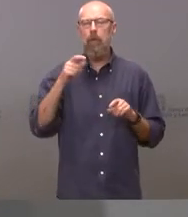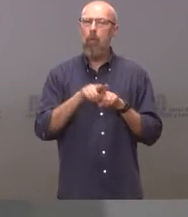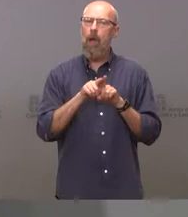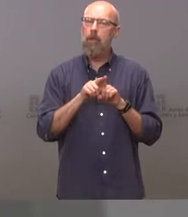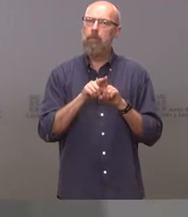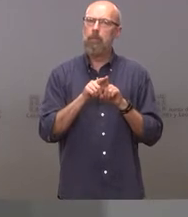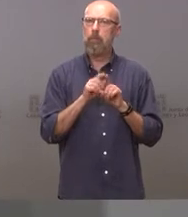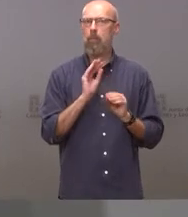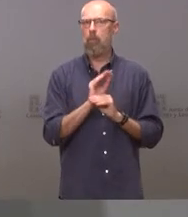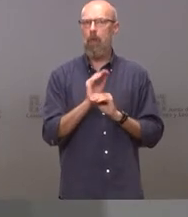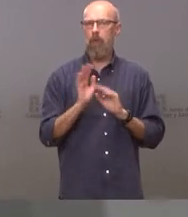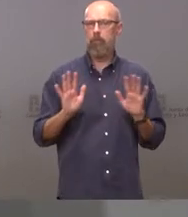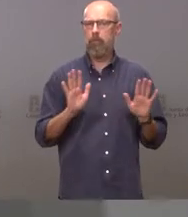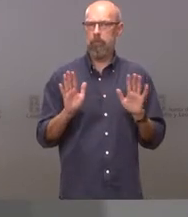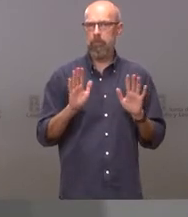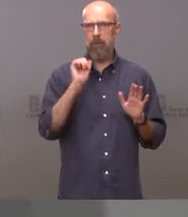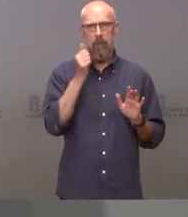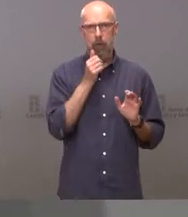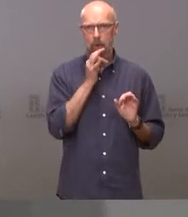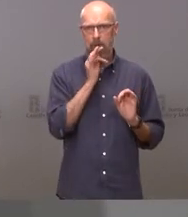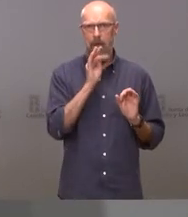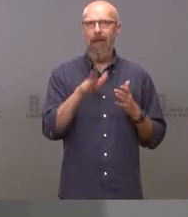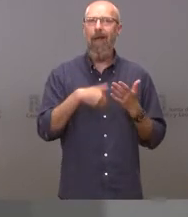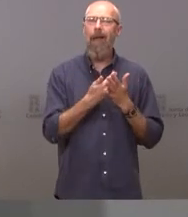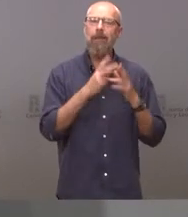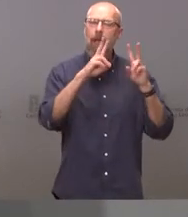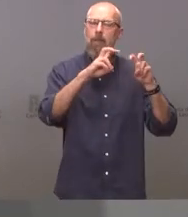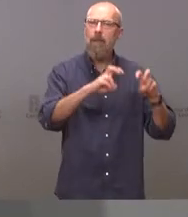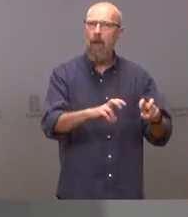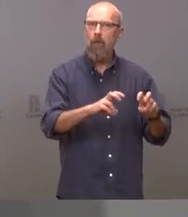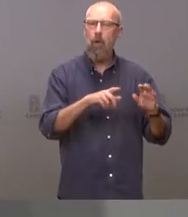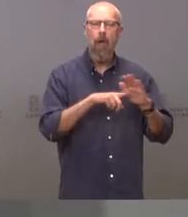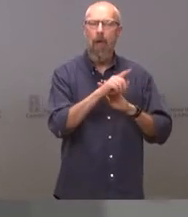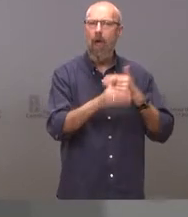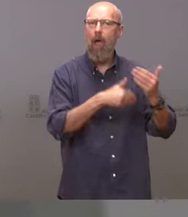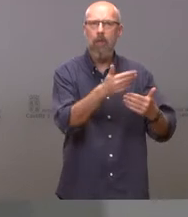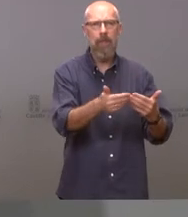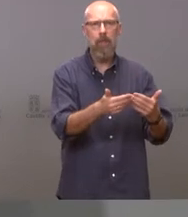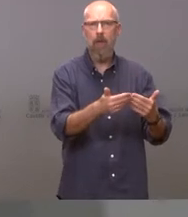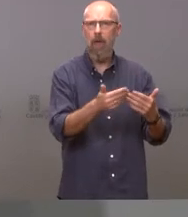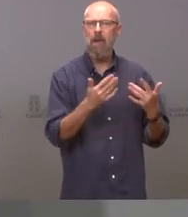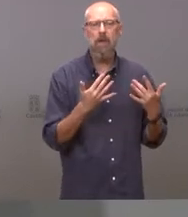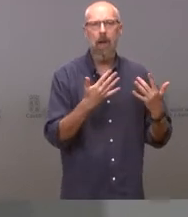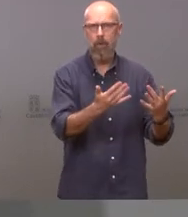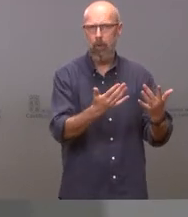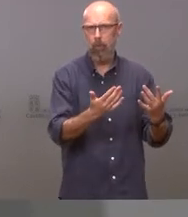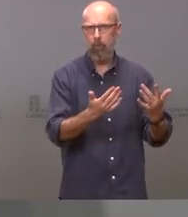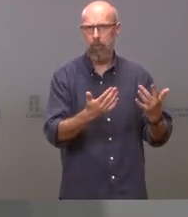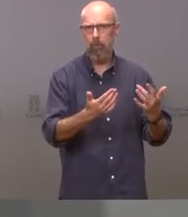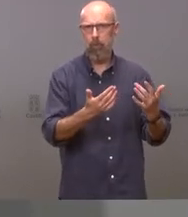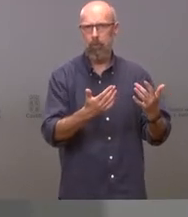necesaria para conseguir que la investigación avance lo más rápidamente posible